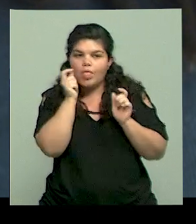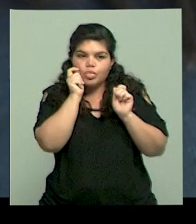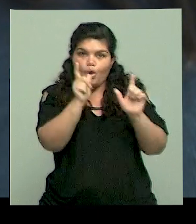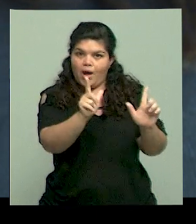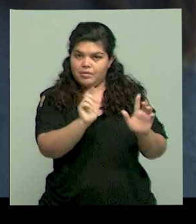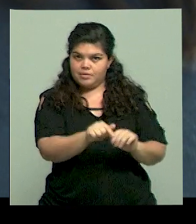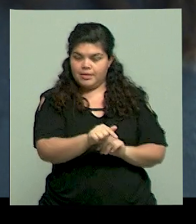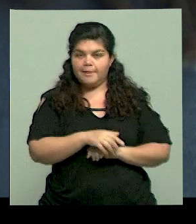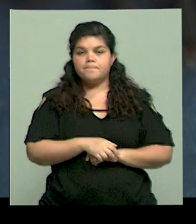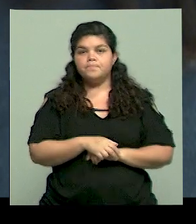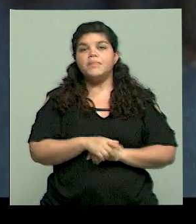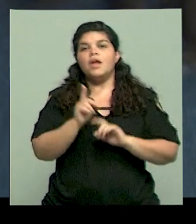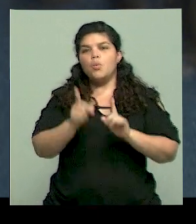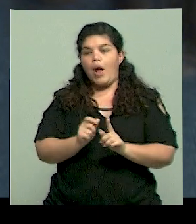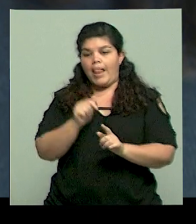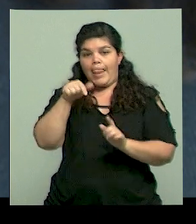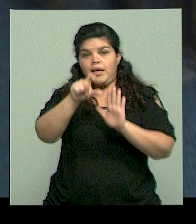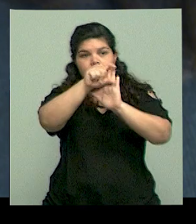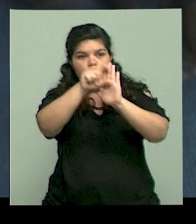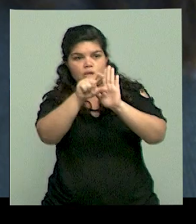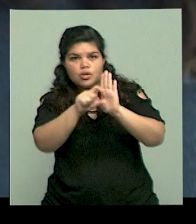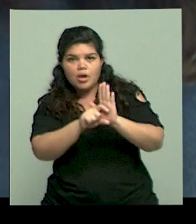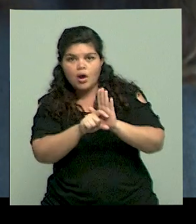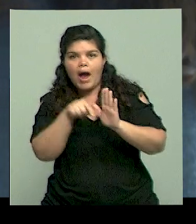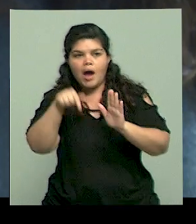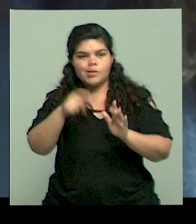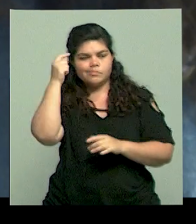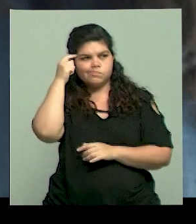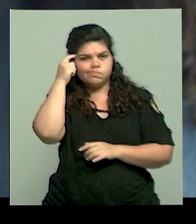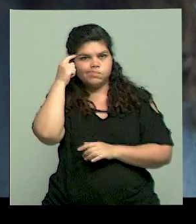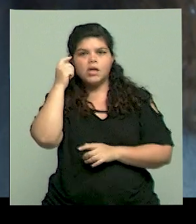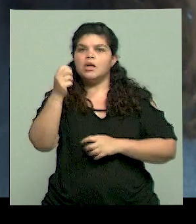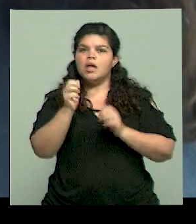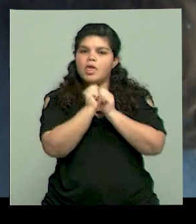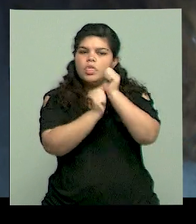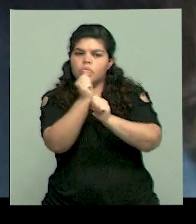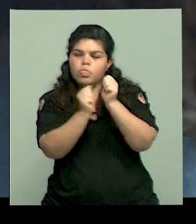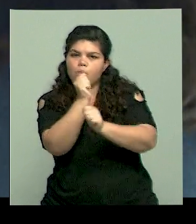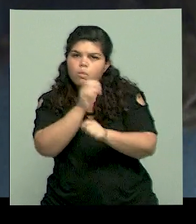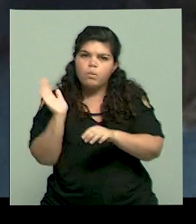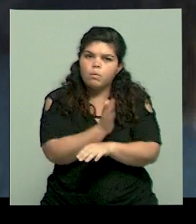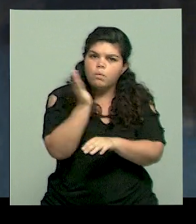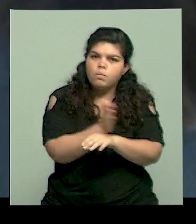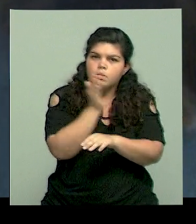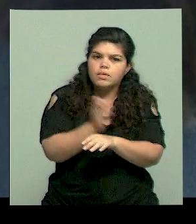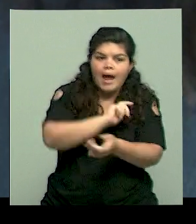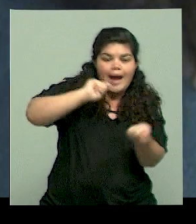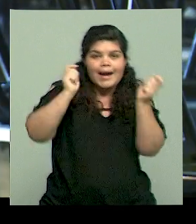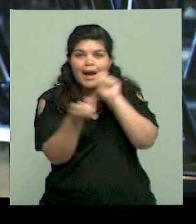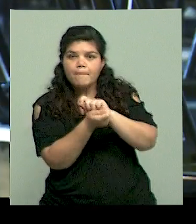reformular alimentos para que no tengan sellos. Y entonces empezamos a comer mejor a un industrializado.